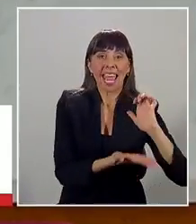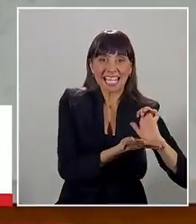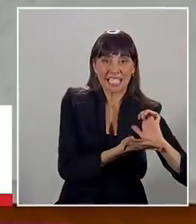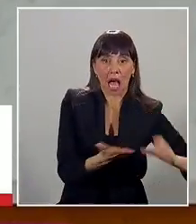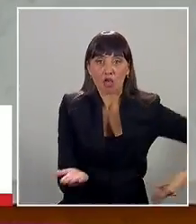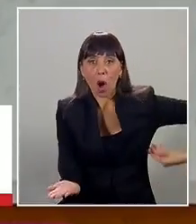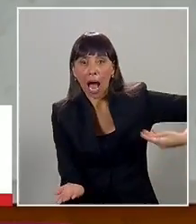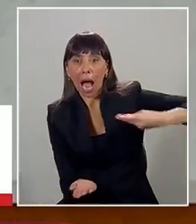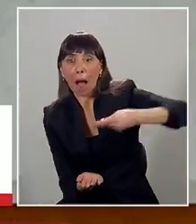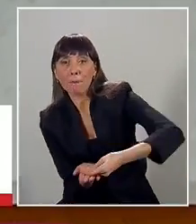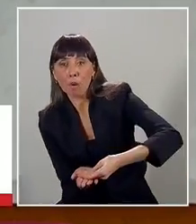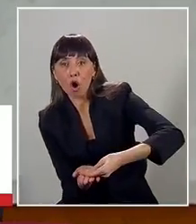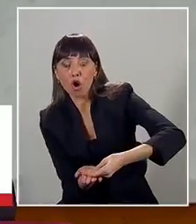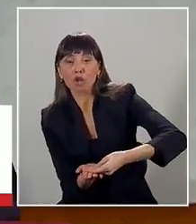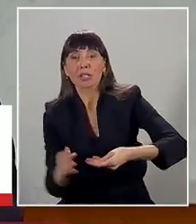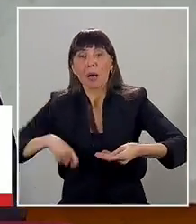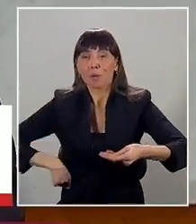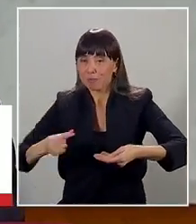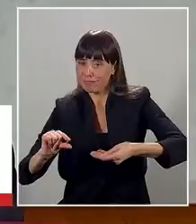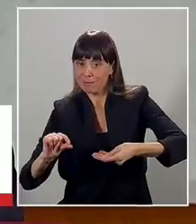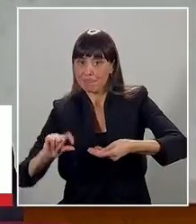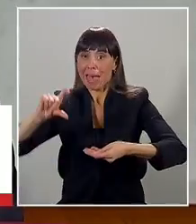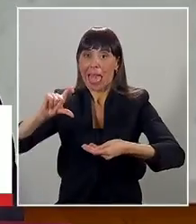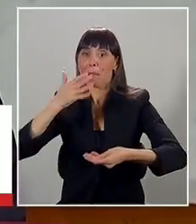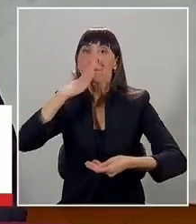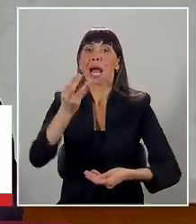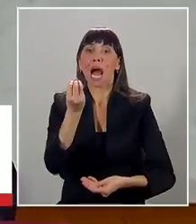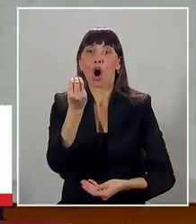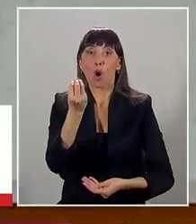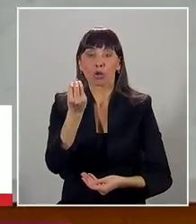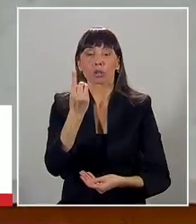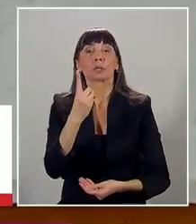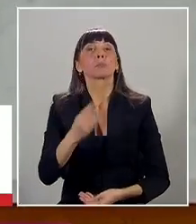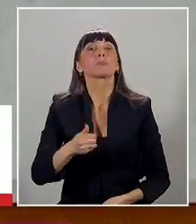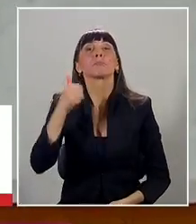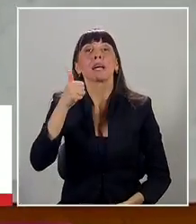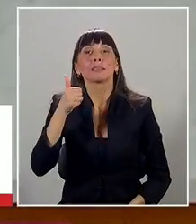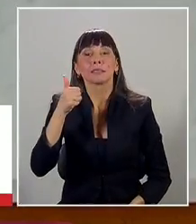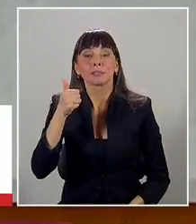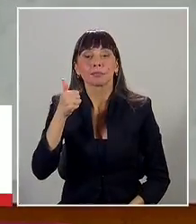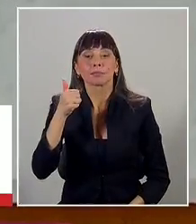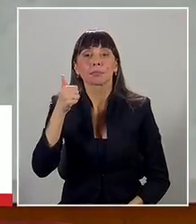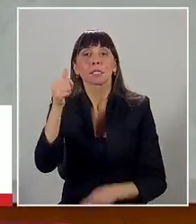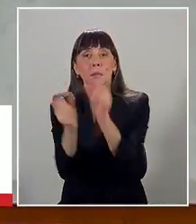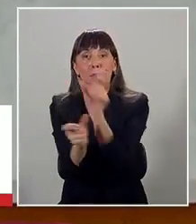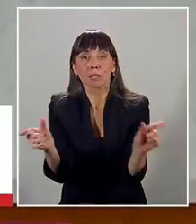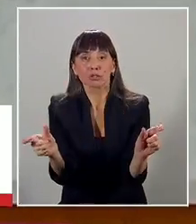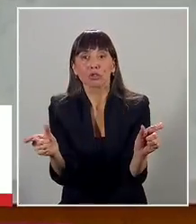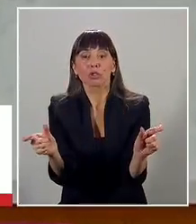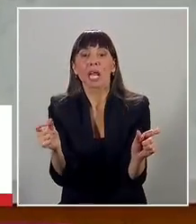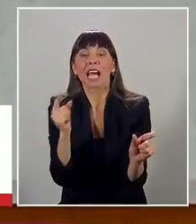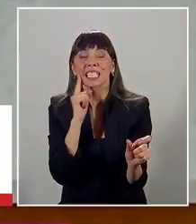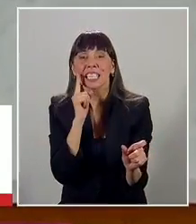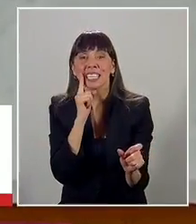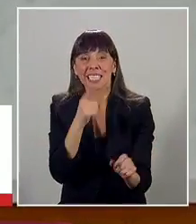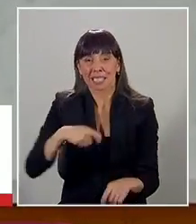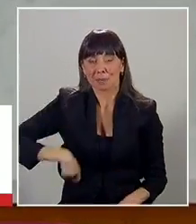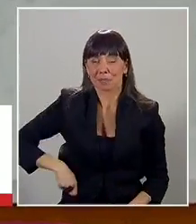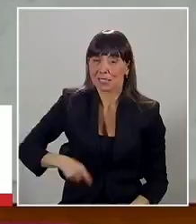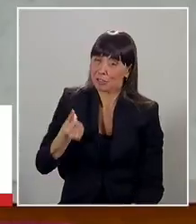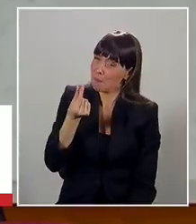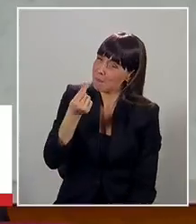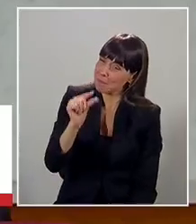del Estado para mejorar las pensiones, especialmente de los que tienen las más bajas